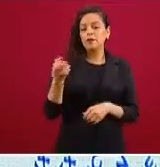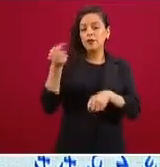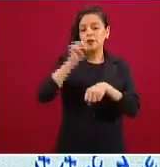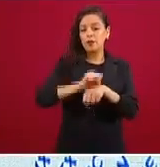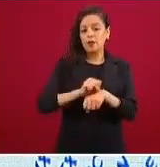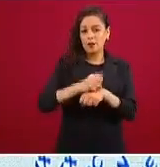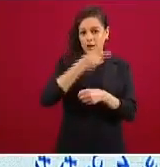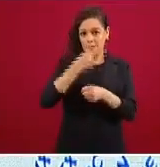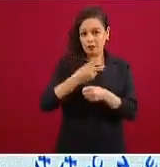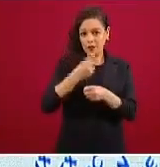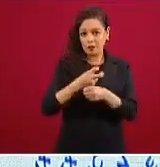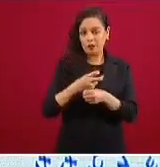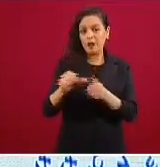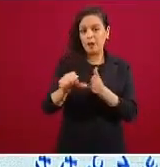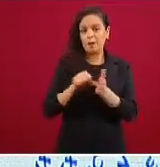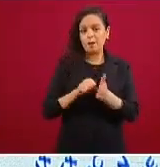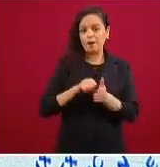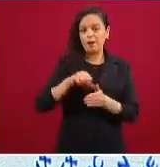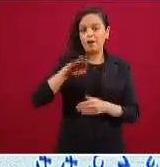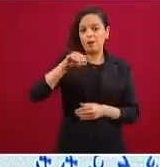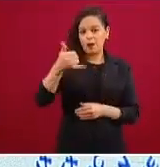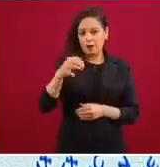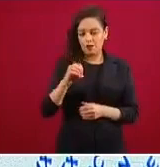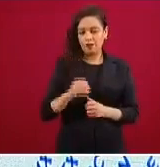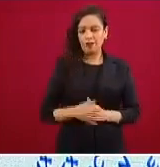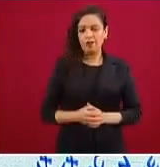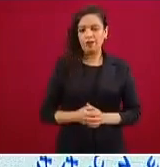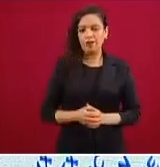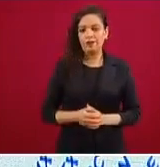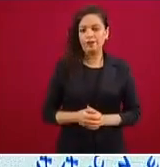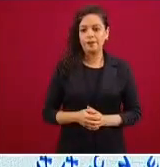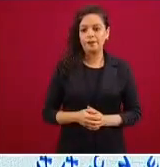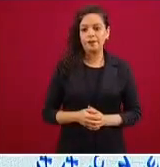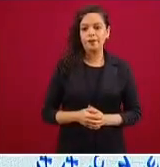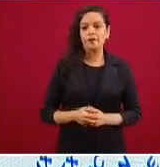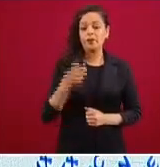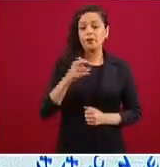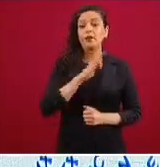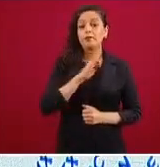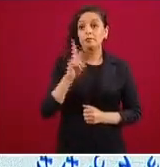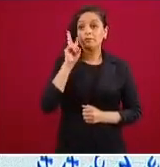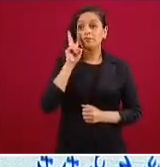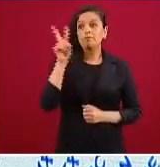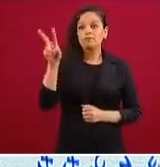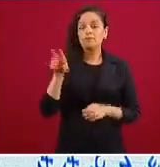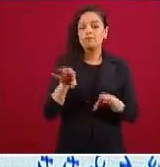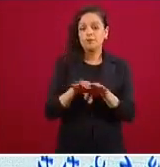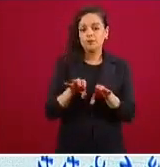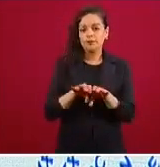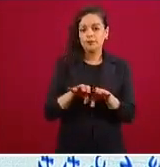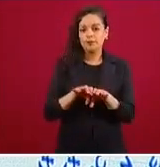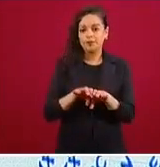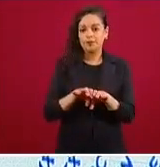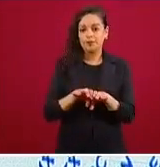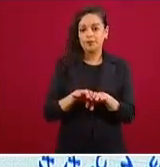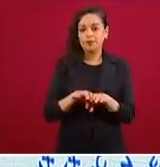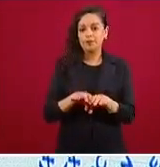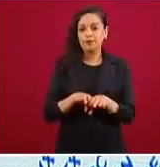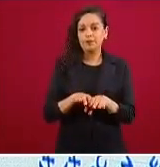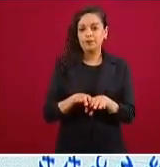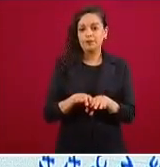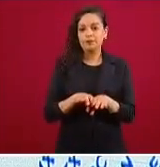de mayo y lo que vamos a estar observando es esta distribución, podríamos decir,